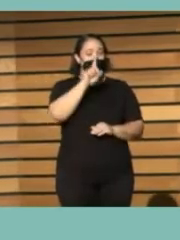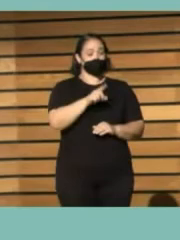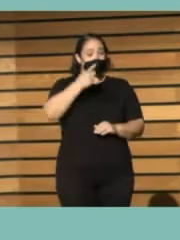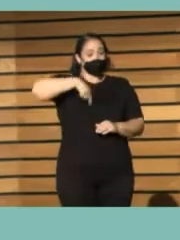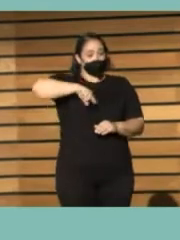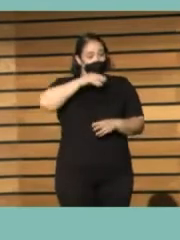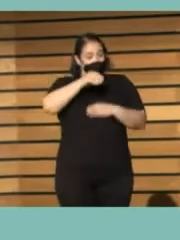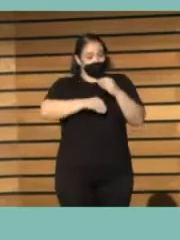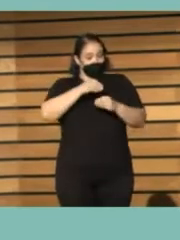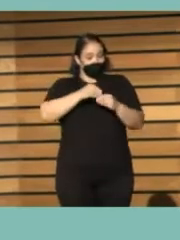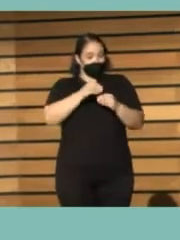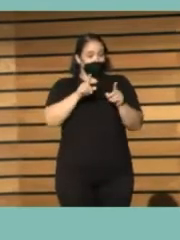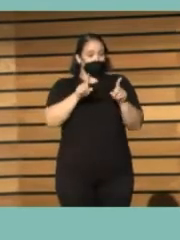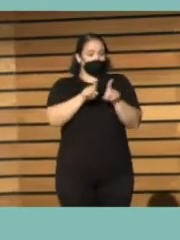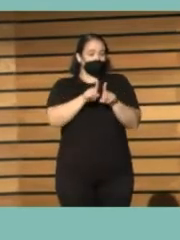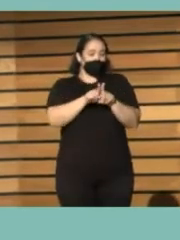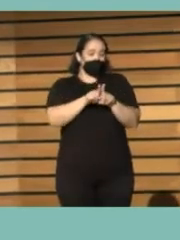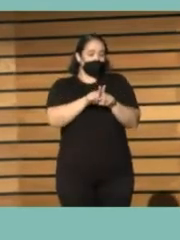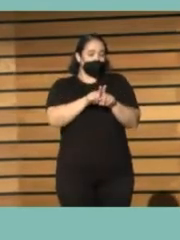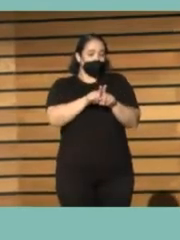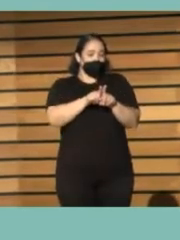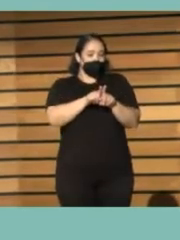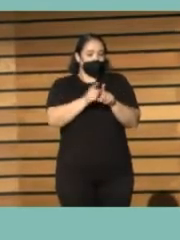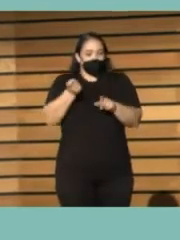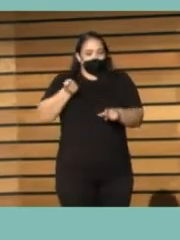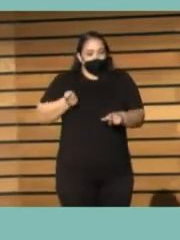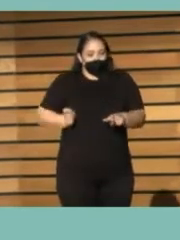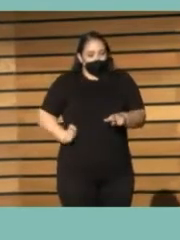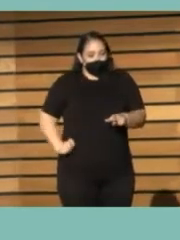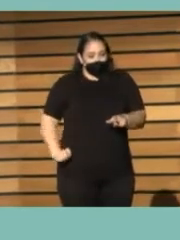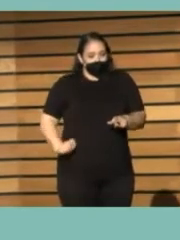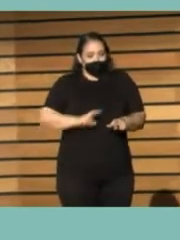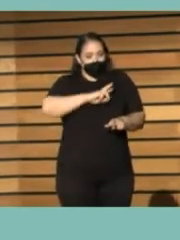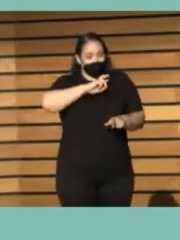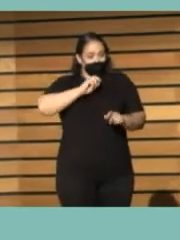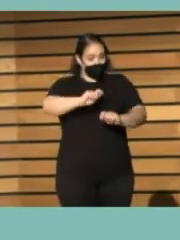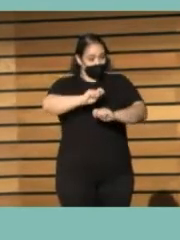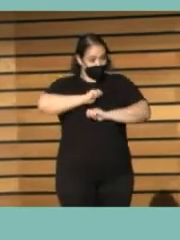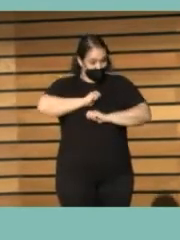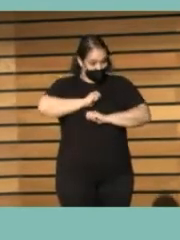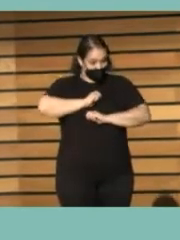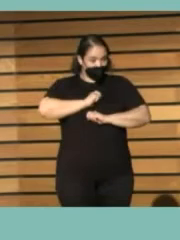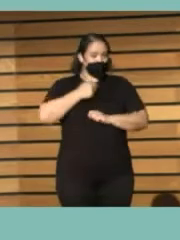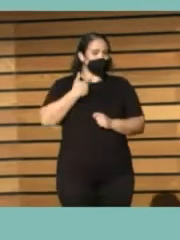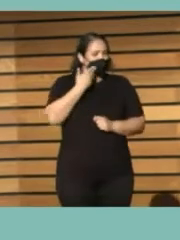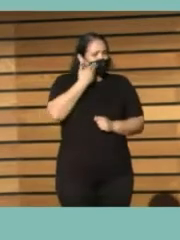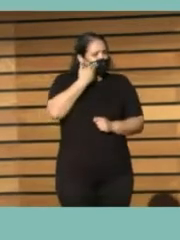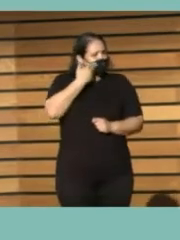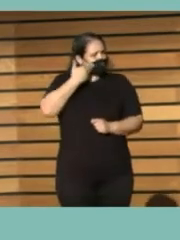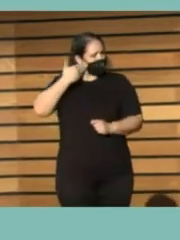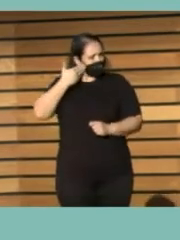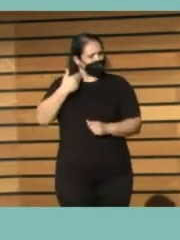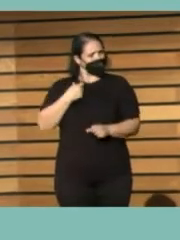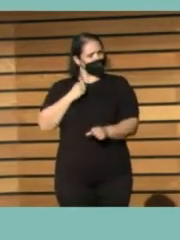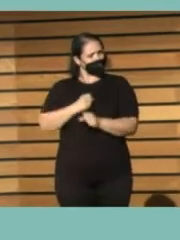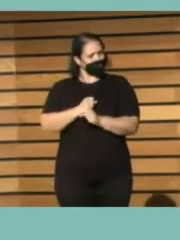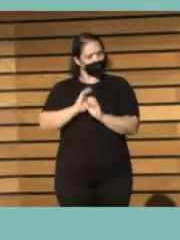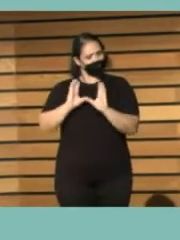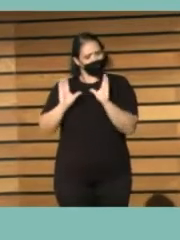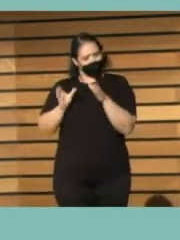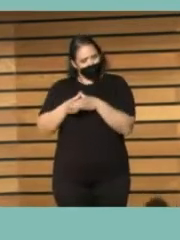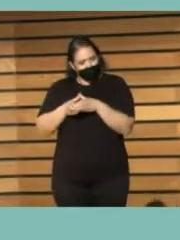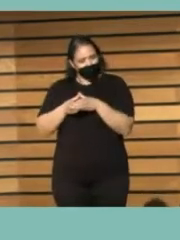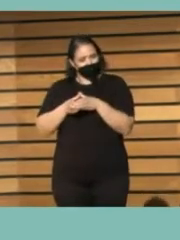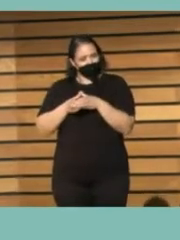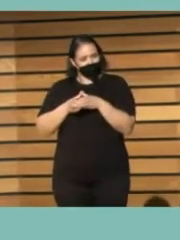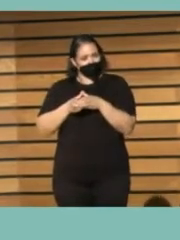dignificar una profesión, dignificar un servicio y enorgullecerse de formar parte de un colectivo, yo creo